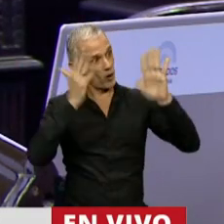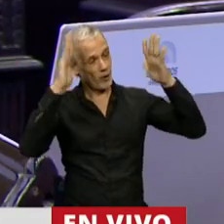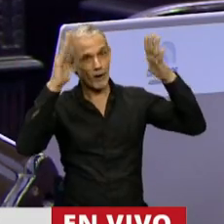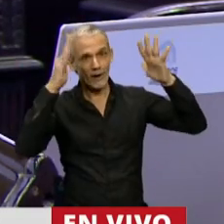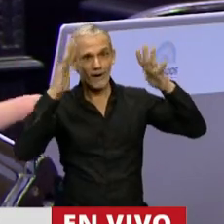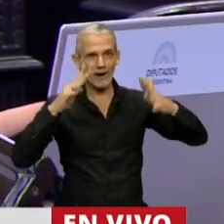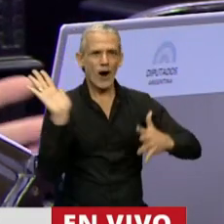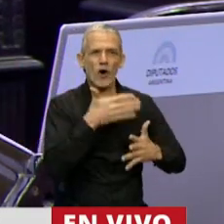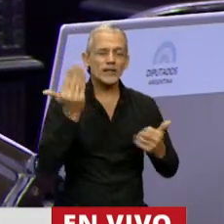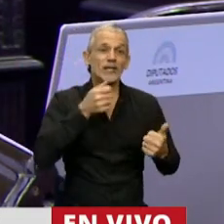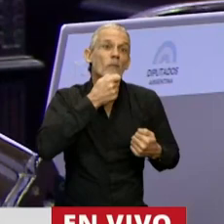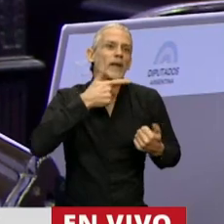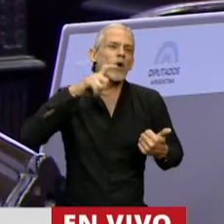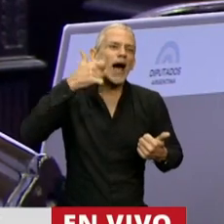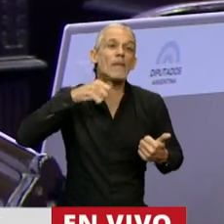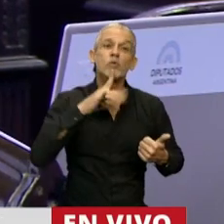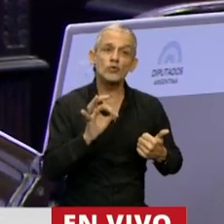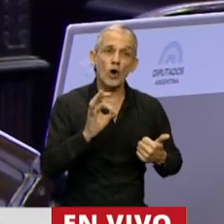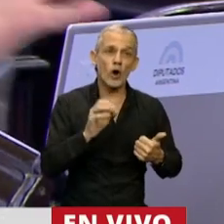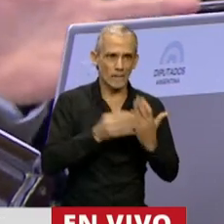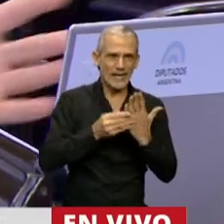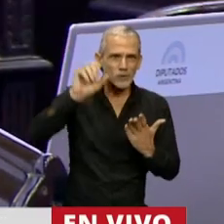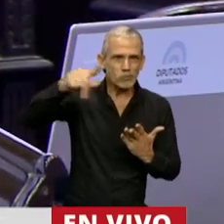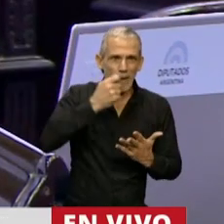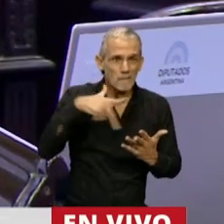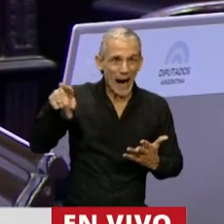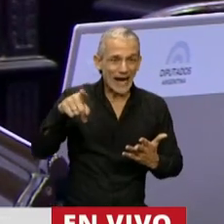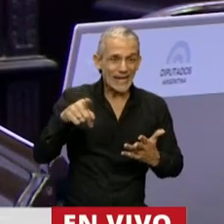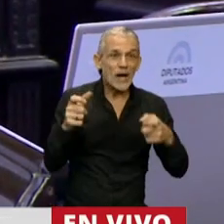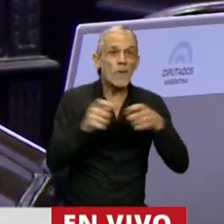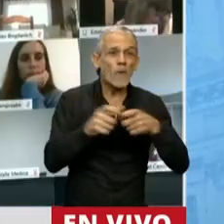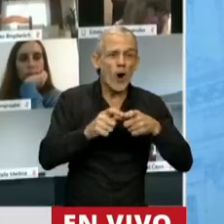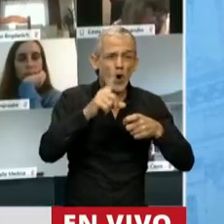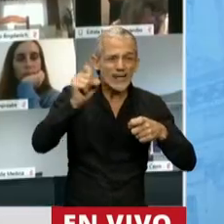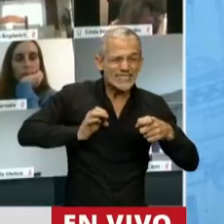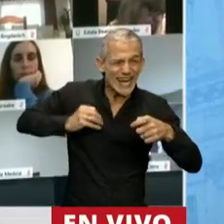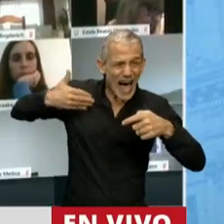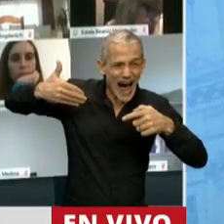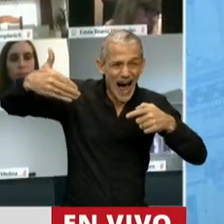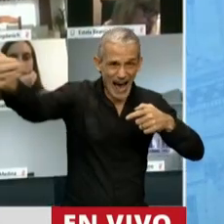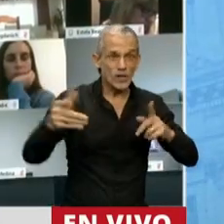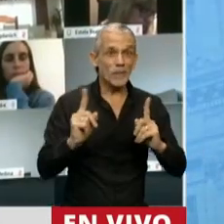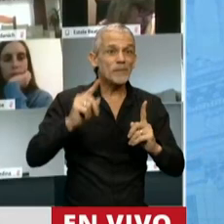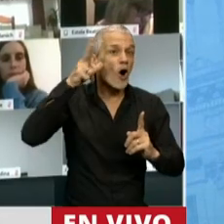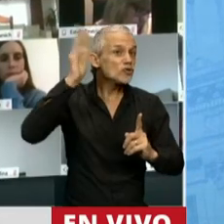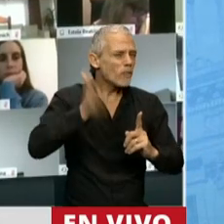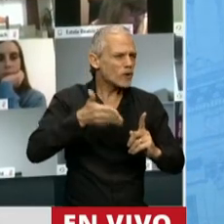acuerdo de Toto Caputo, Ministro de Macri, el que emitió el bono a 100 años con 8